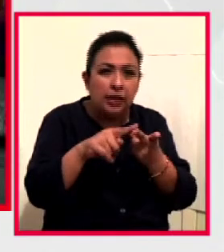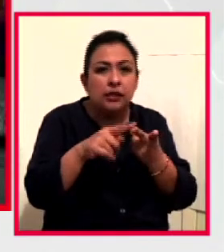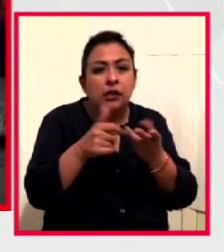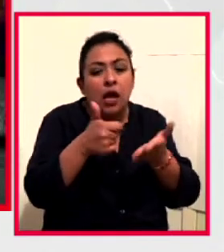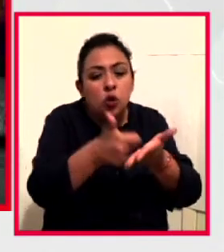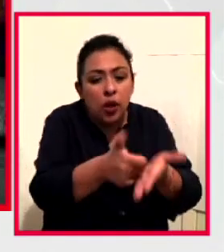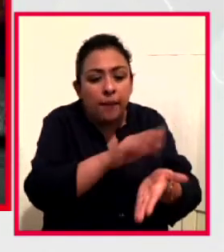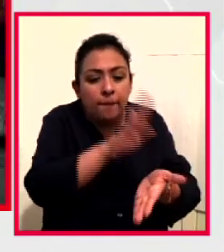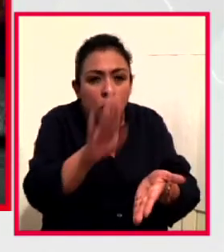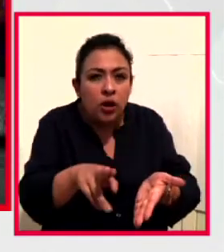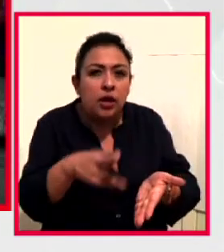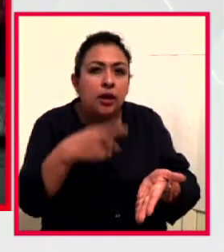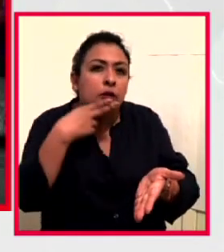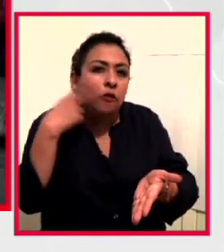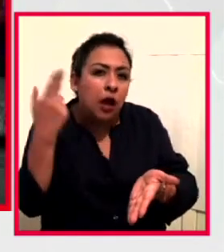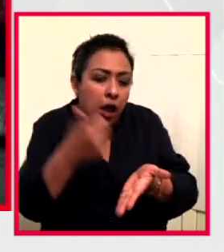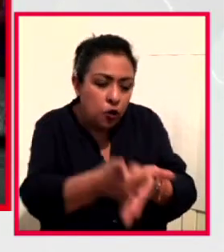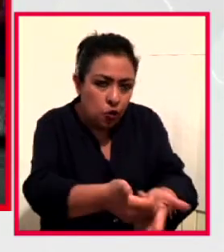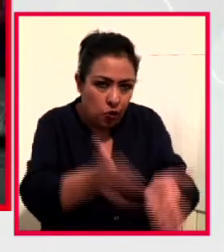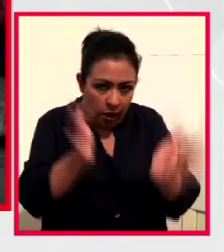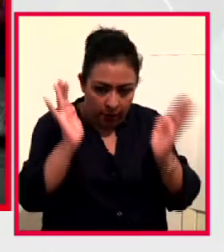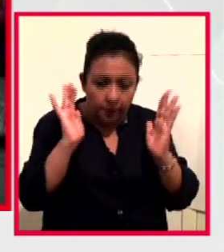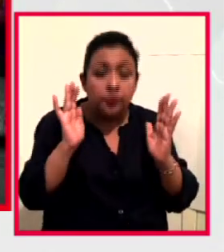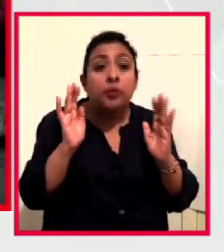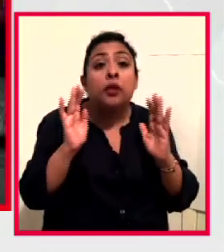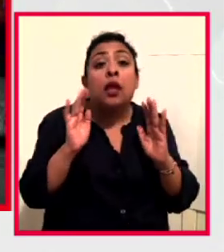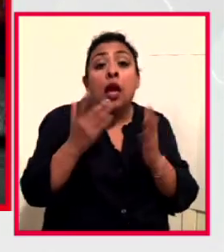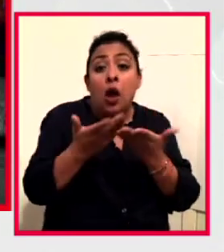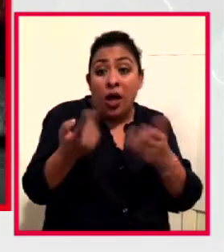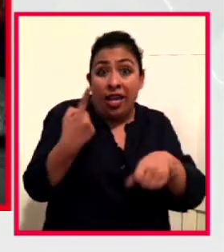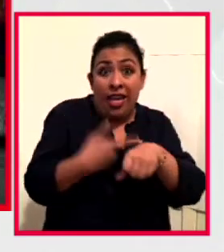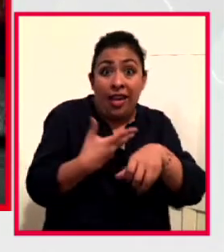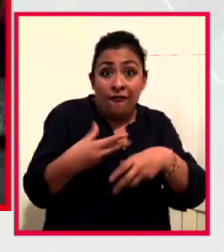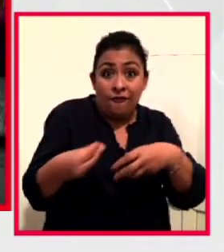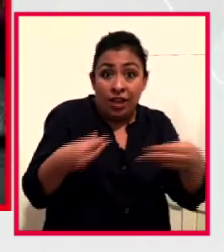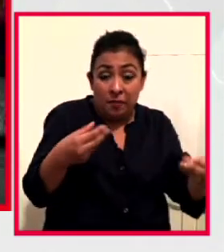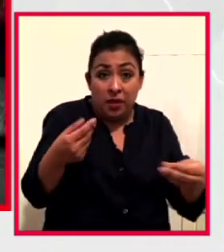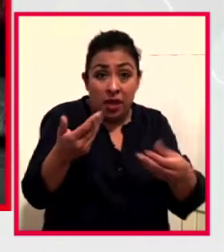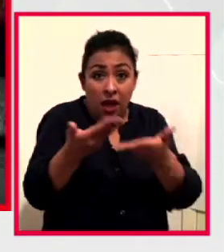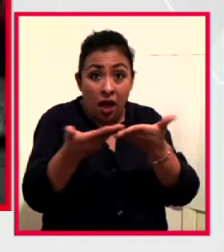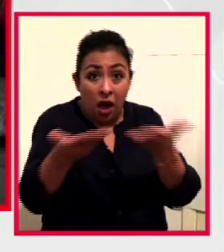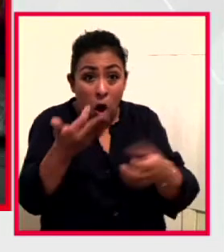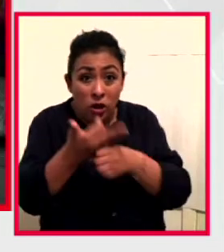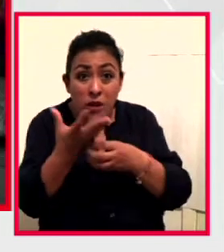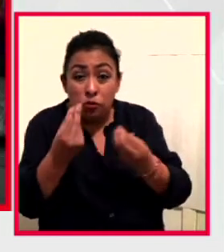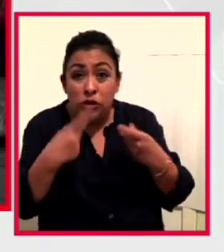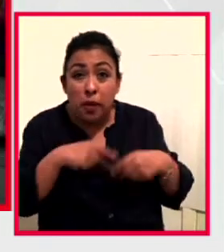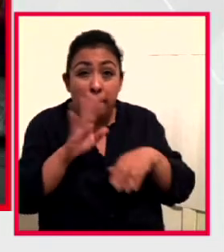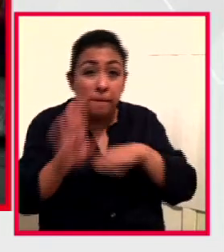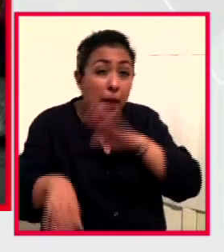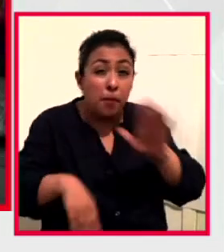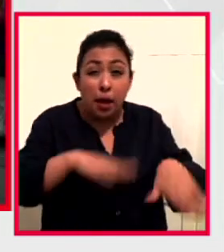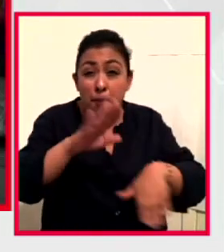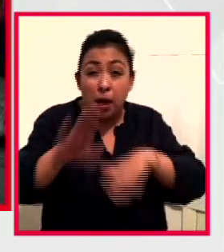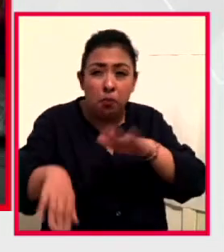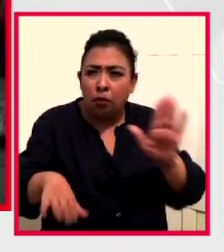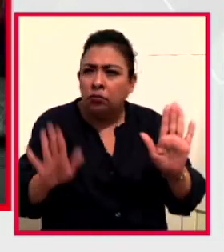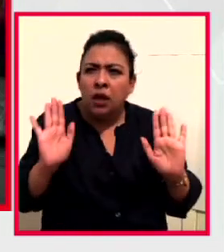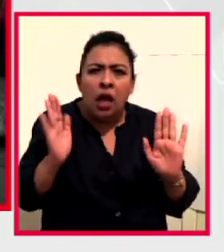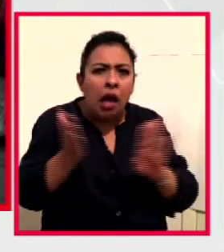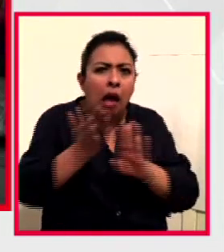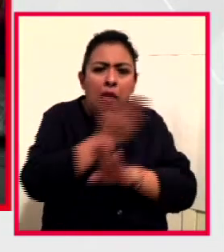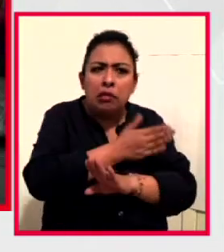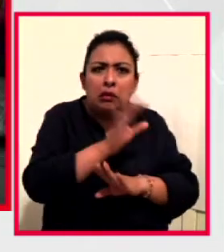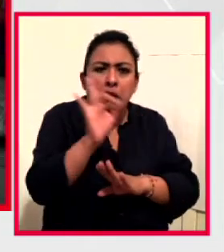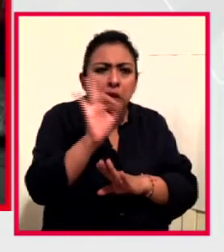un suicidio asistido, que esta pandemia que se está llevando a muchas personas, que no estaban en condiciones necesariamente